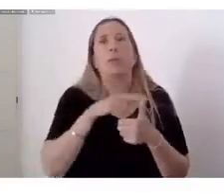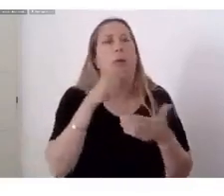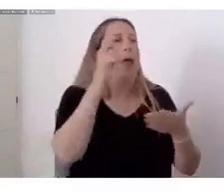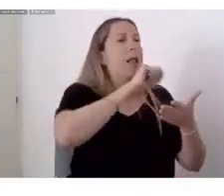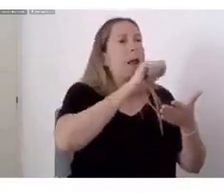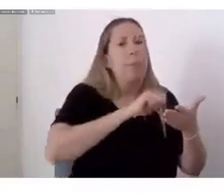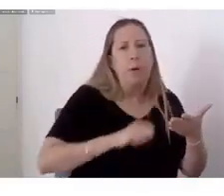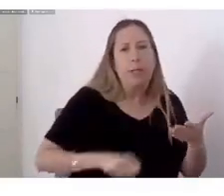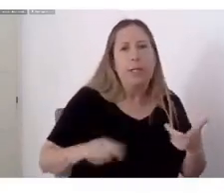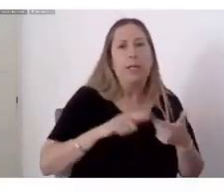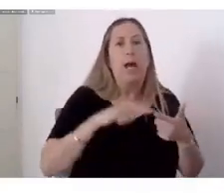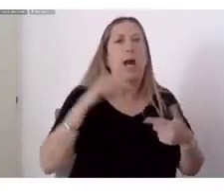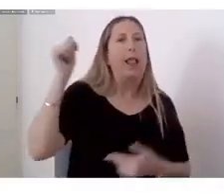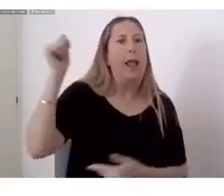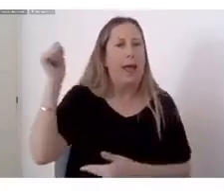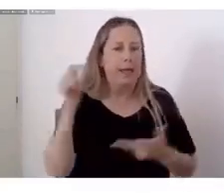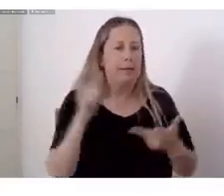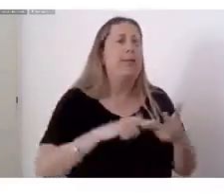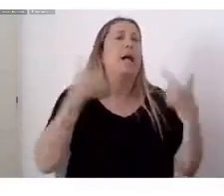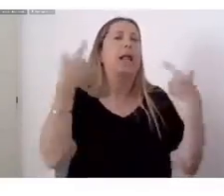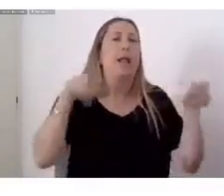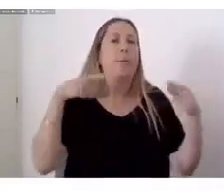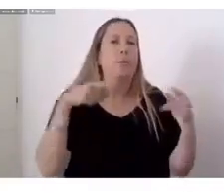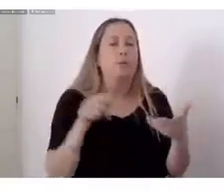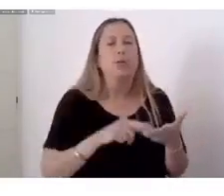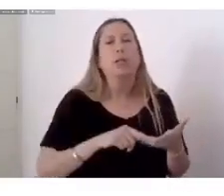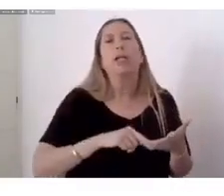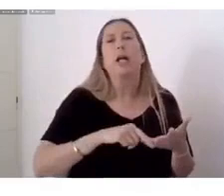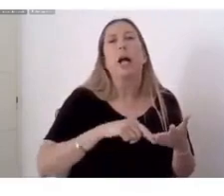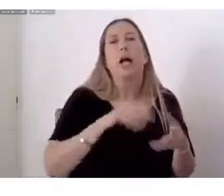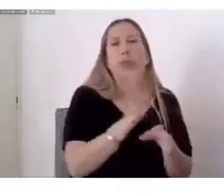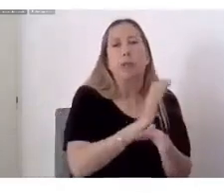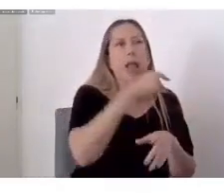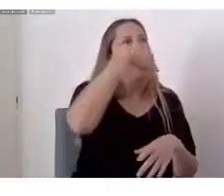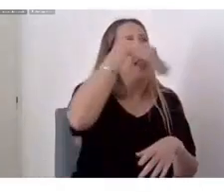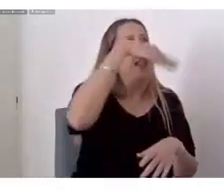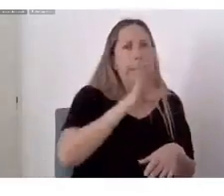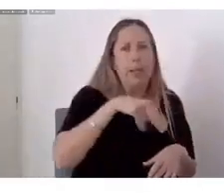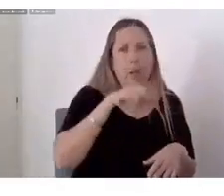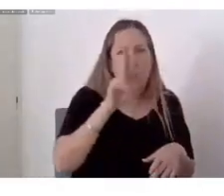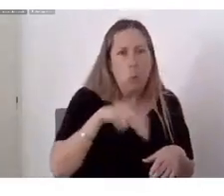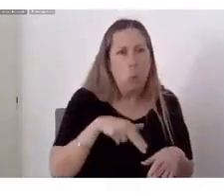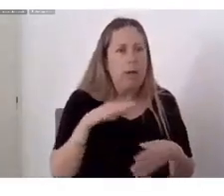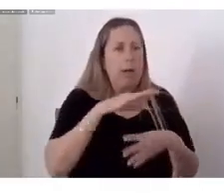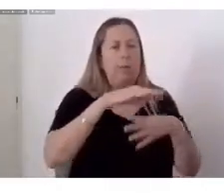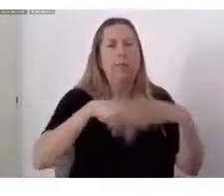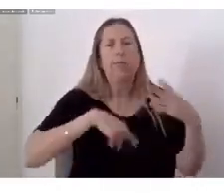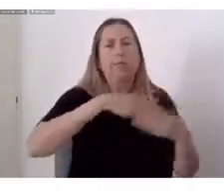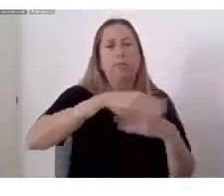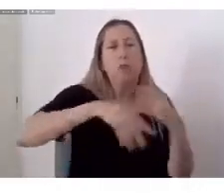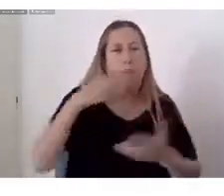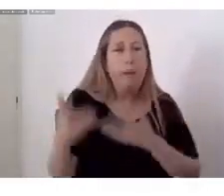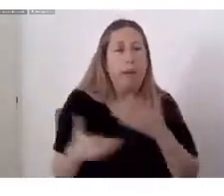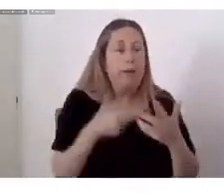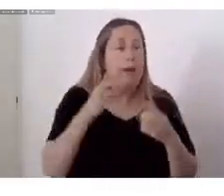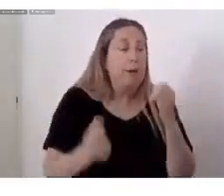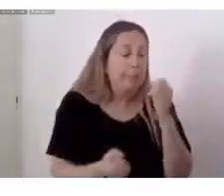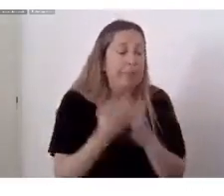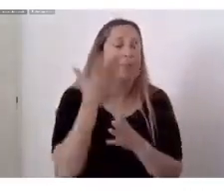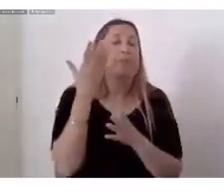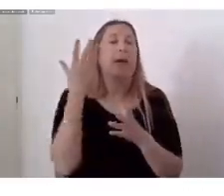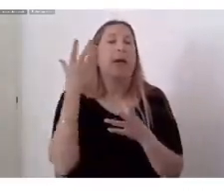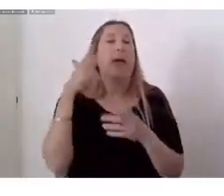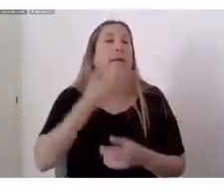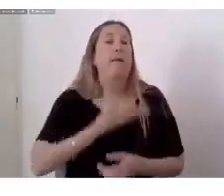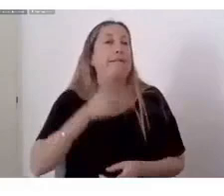danza A la música Y va mutando Entonces En esa mutación Nace fifitango Como decir Bueno